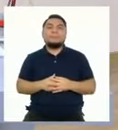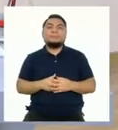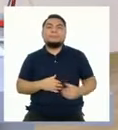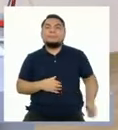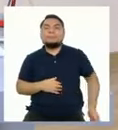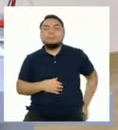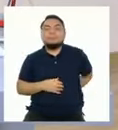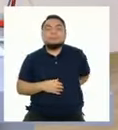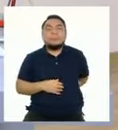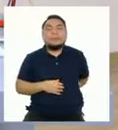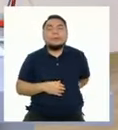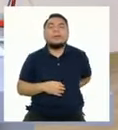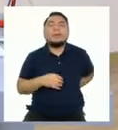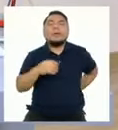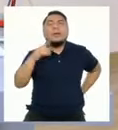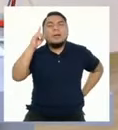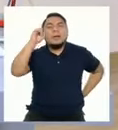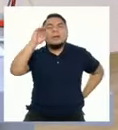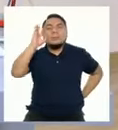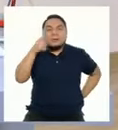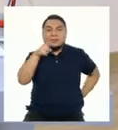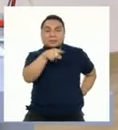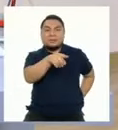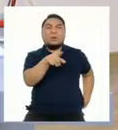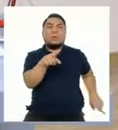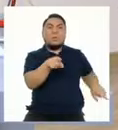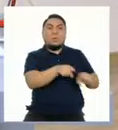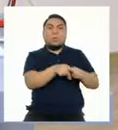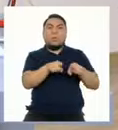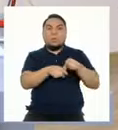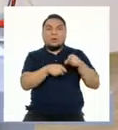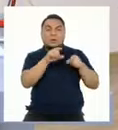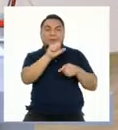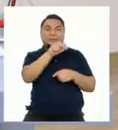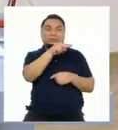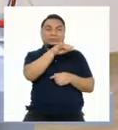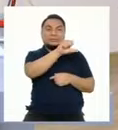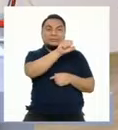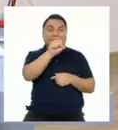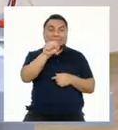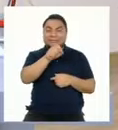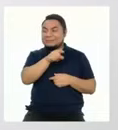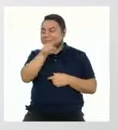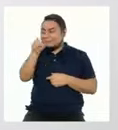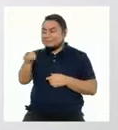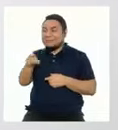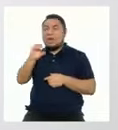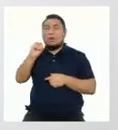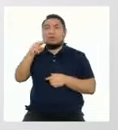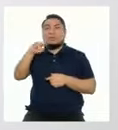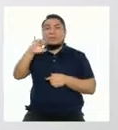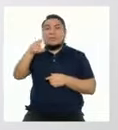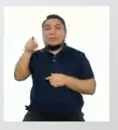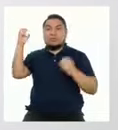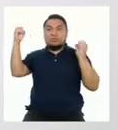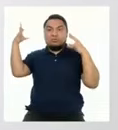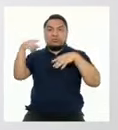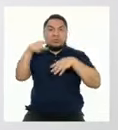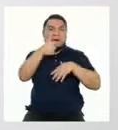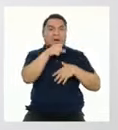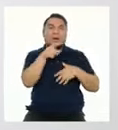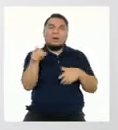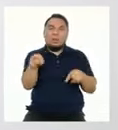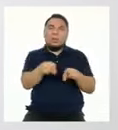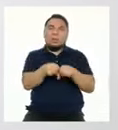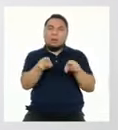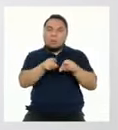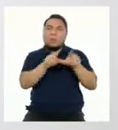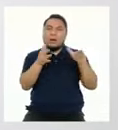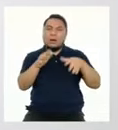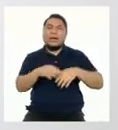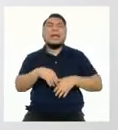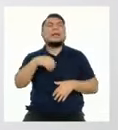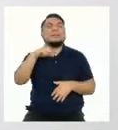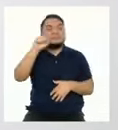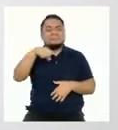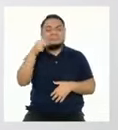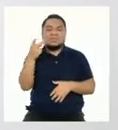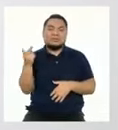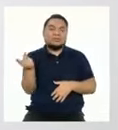Me parece que son bien parecidas las funciones de SUNAS y OSINERMIC, ¿no? Pues sí. En resumen